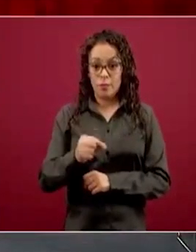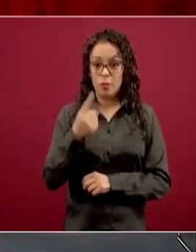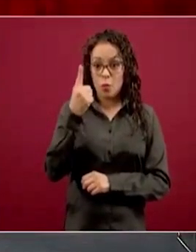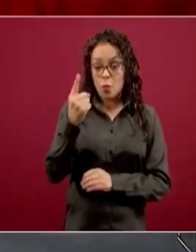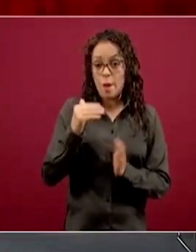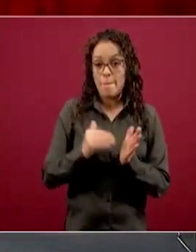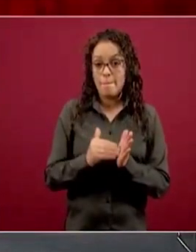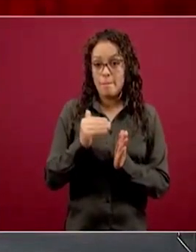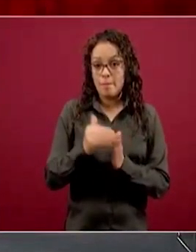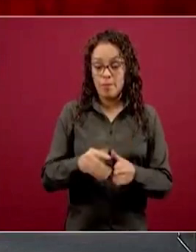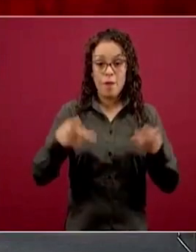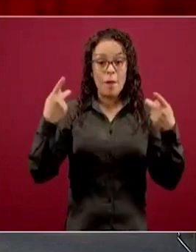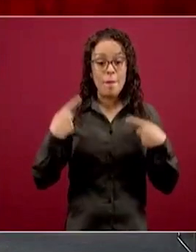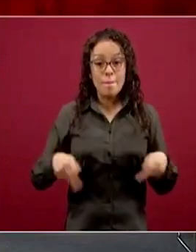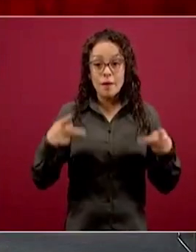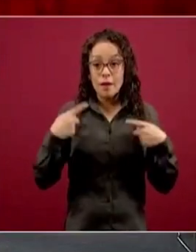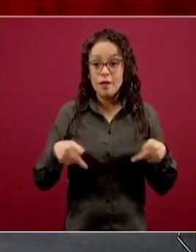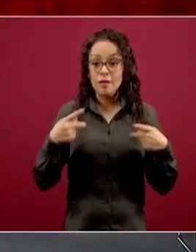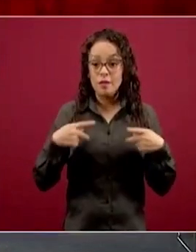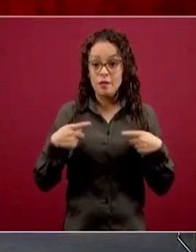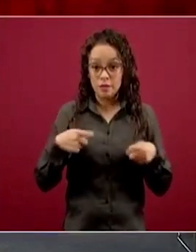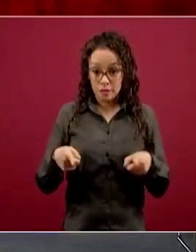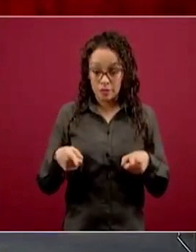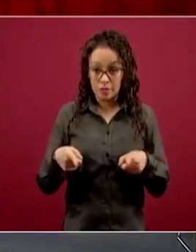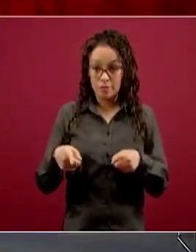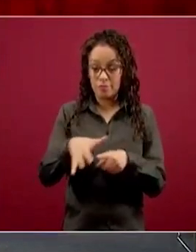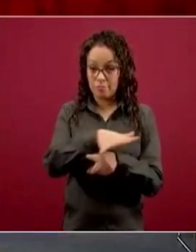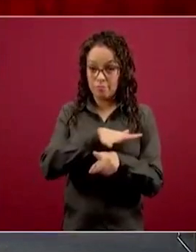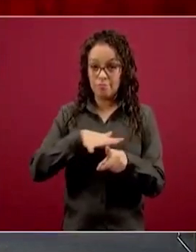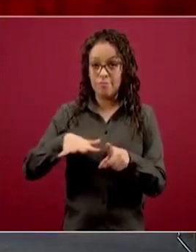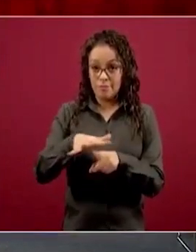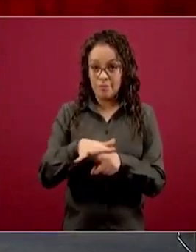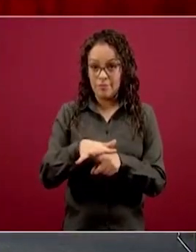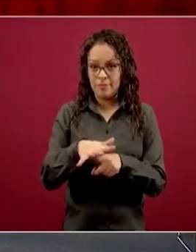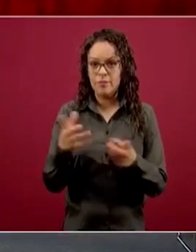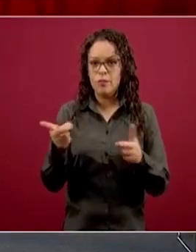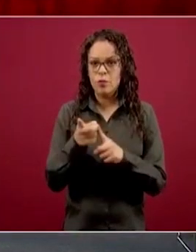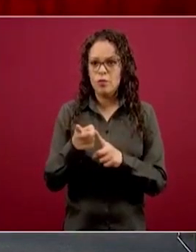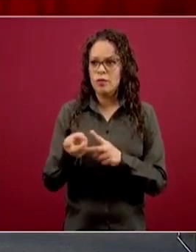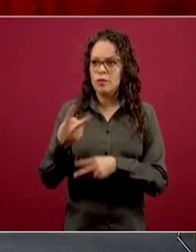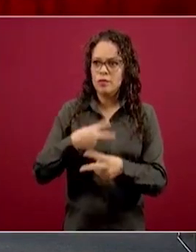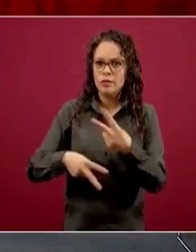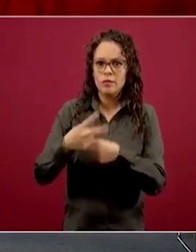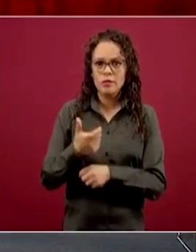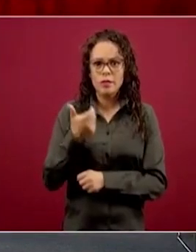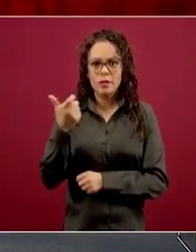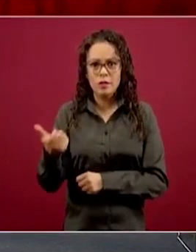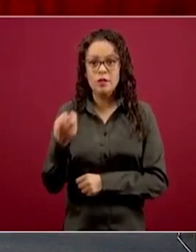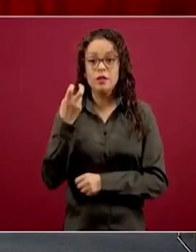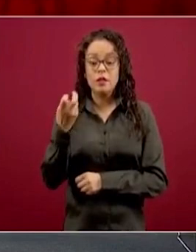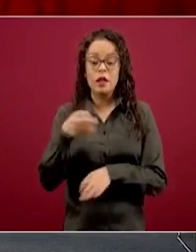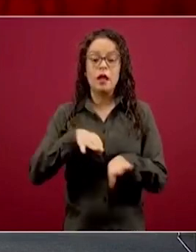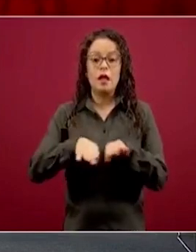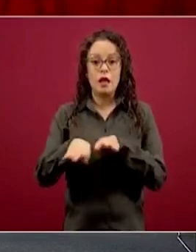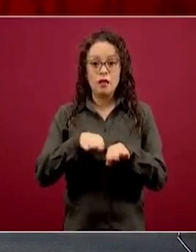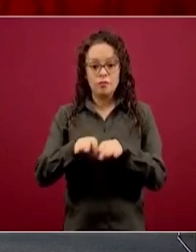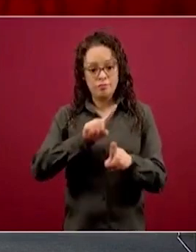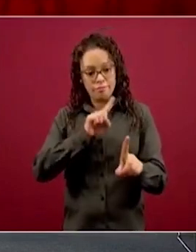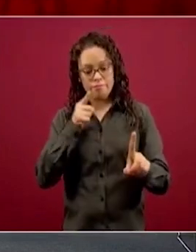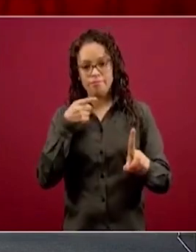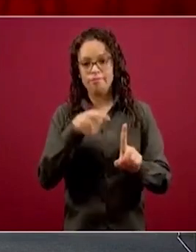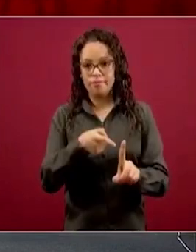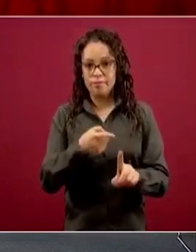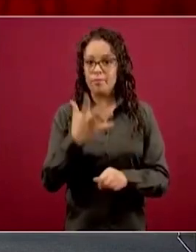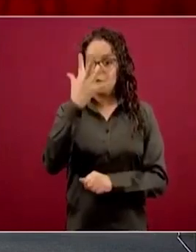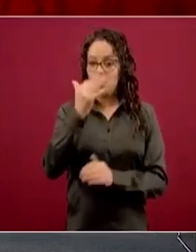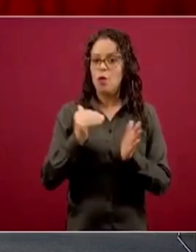millones de personas dependen su sustento del trabajo de los cinco millones. ¿Y de quién depende el trabajo de estos